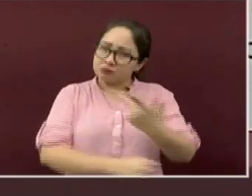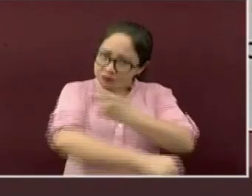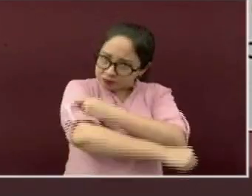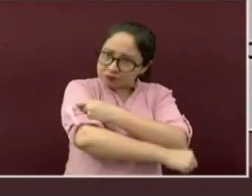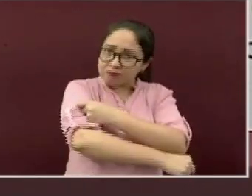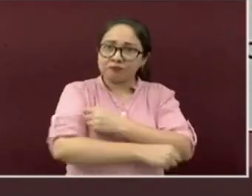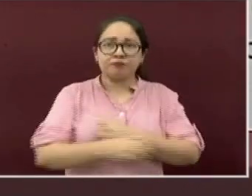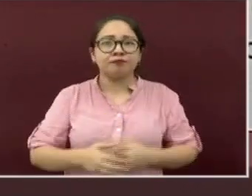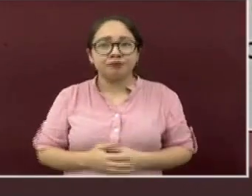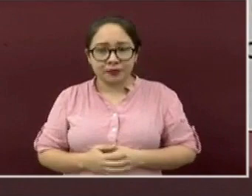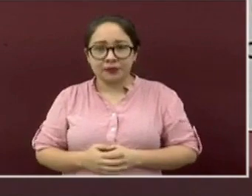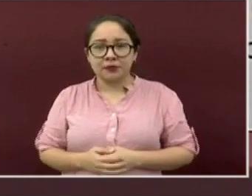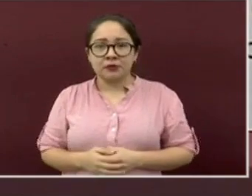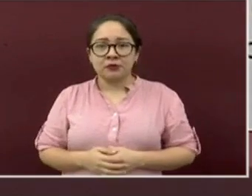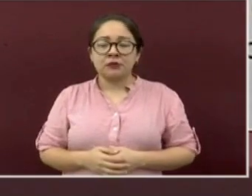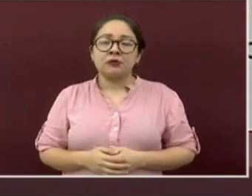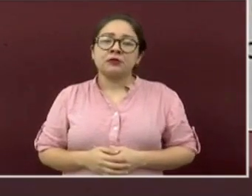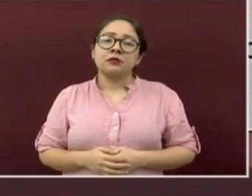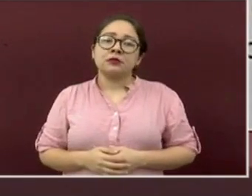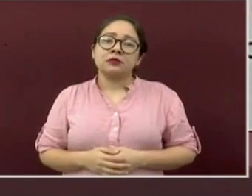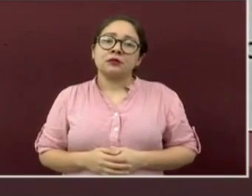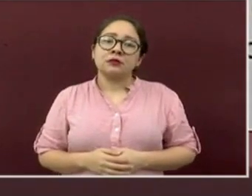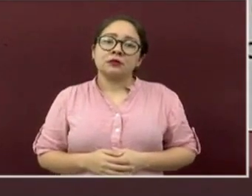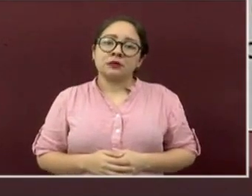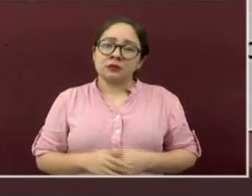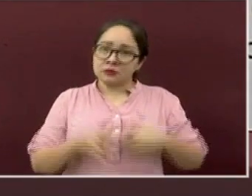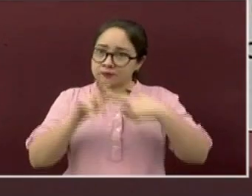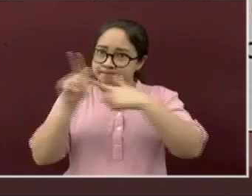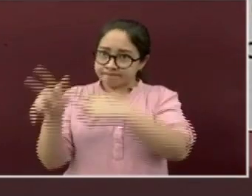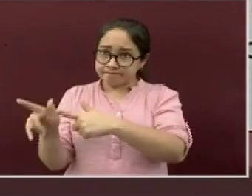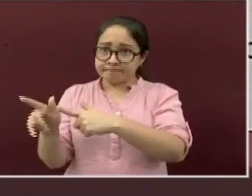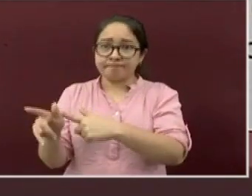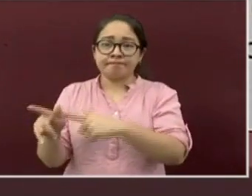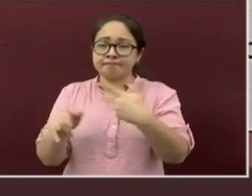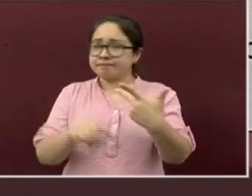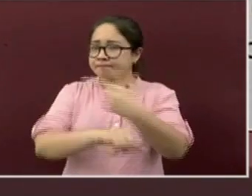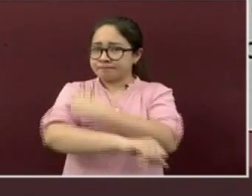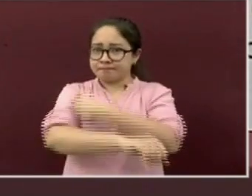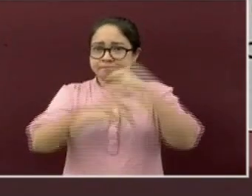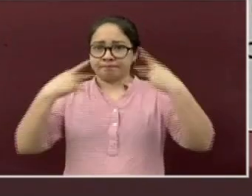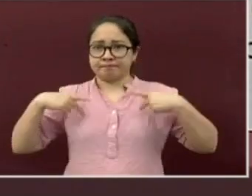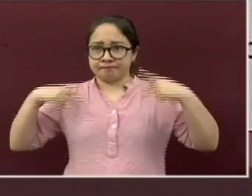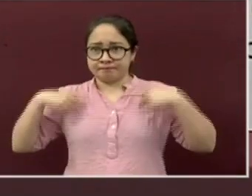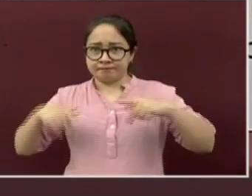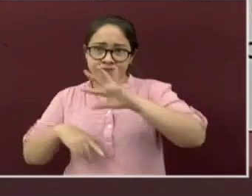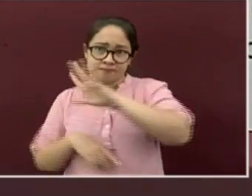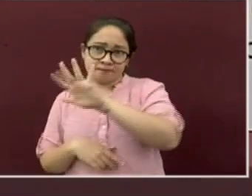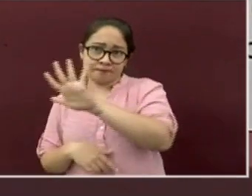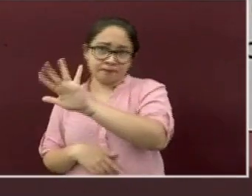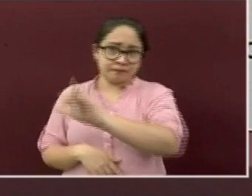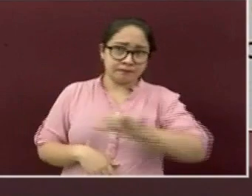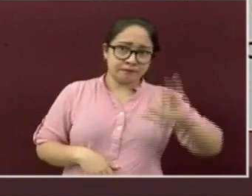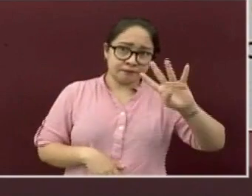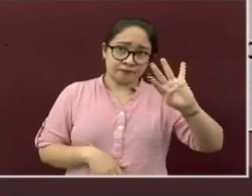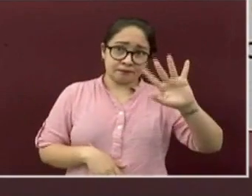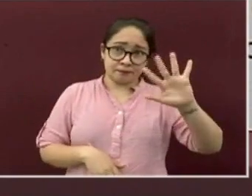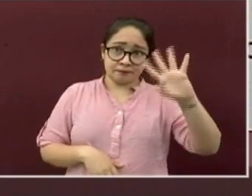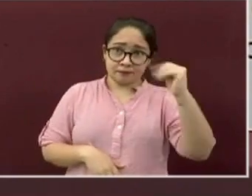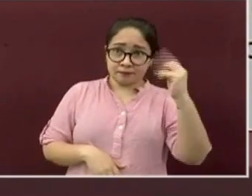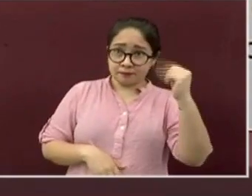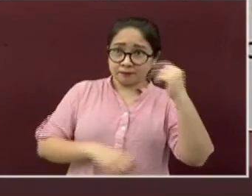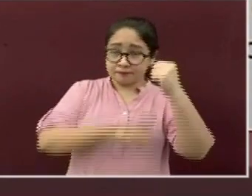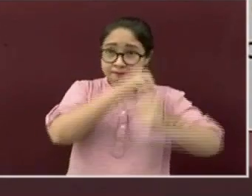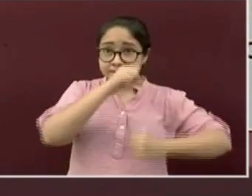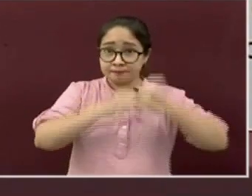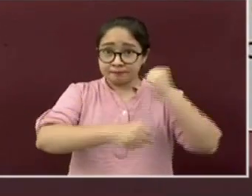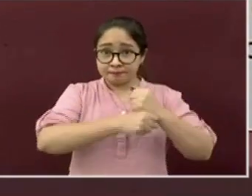Continuaremos con el plan de vacunación para personas de 50, 59 años. Pero si algún, por